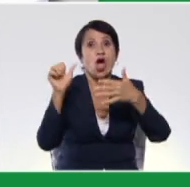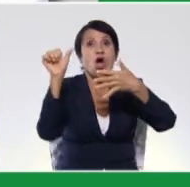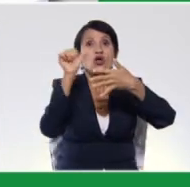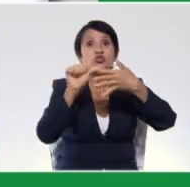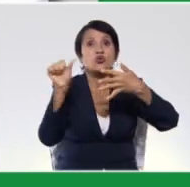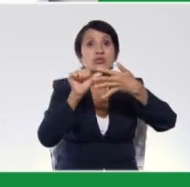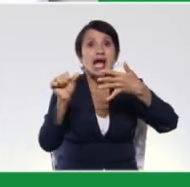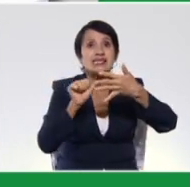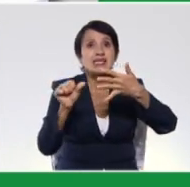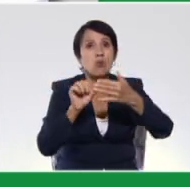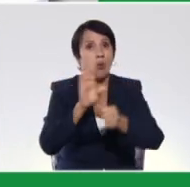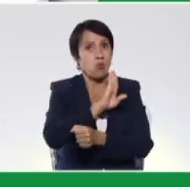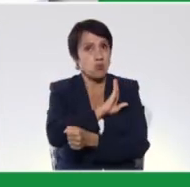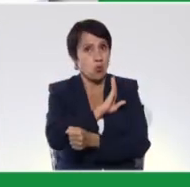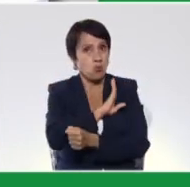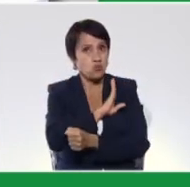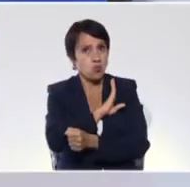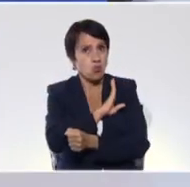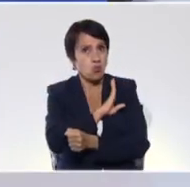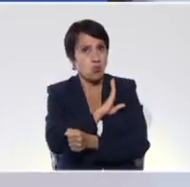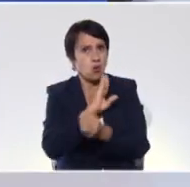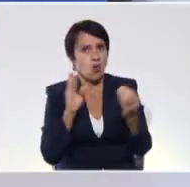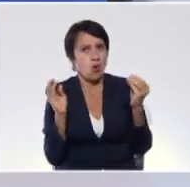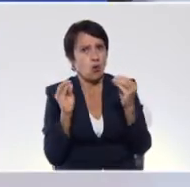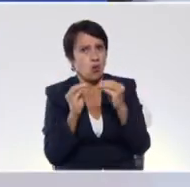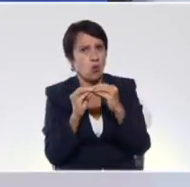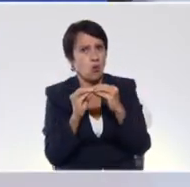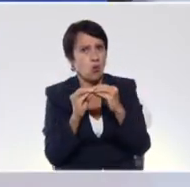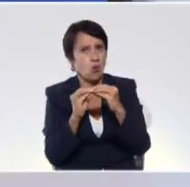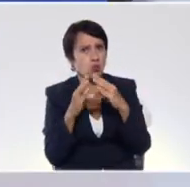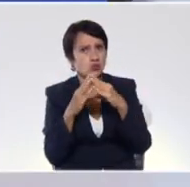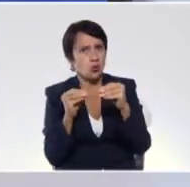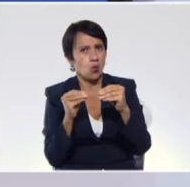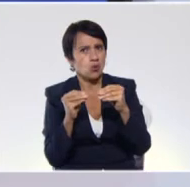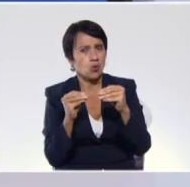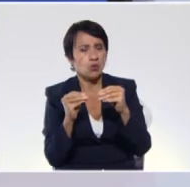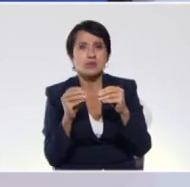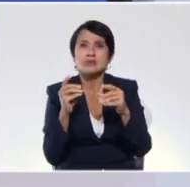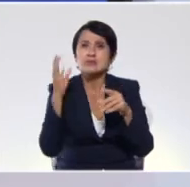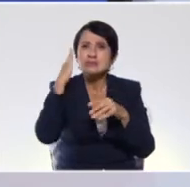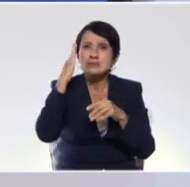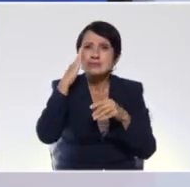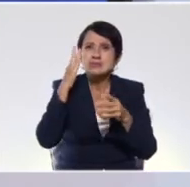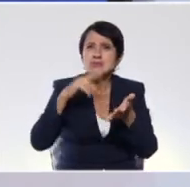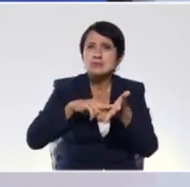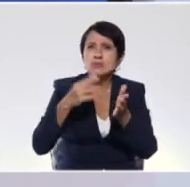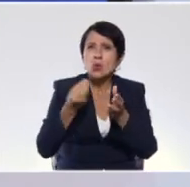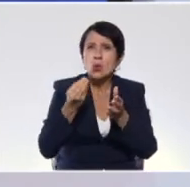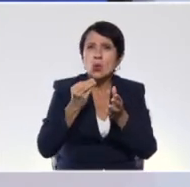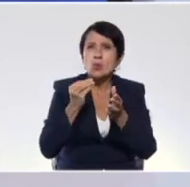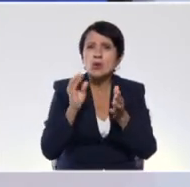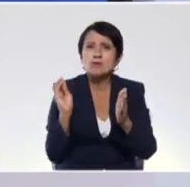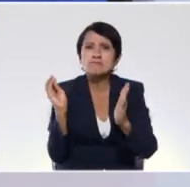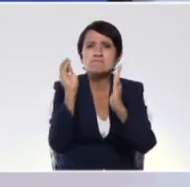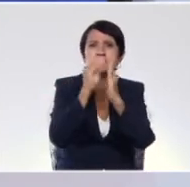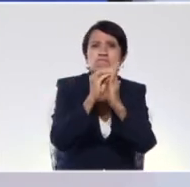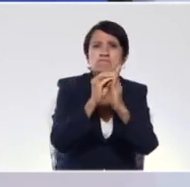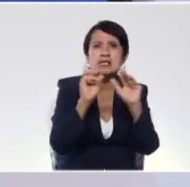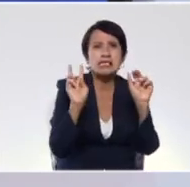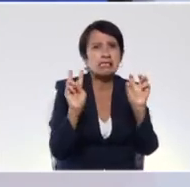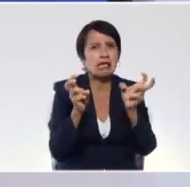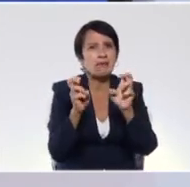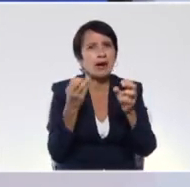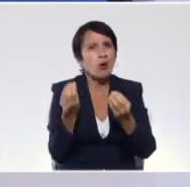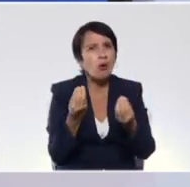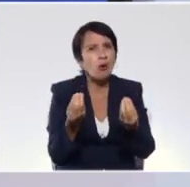propio, común. ¿Qué será? ¿Qué se necesita saber? ¿Cómo ubicar al estudiante en ese contenido?